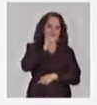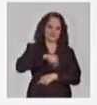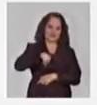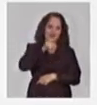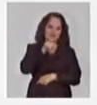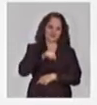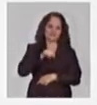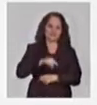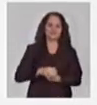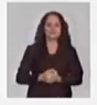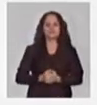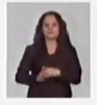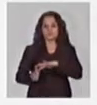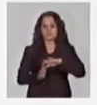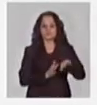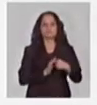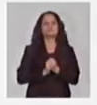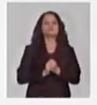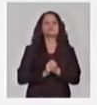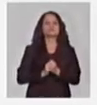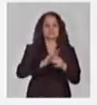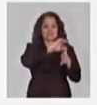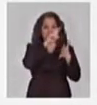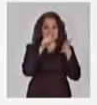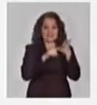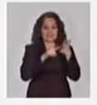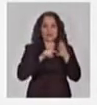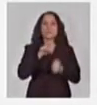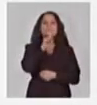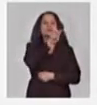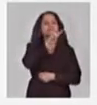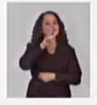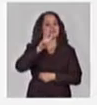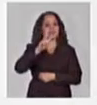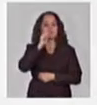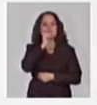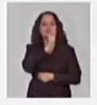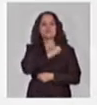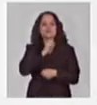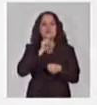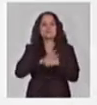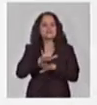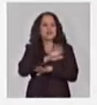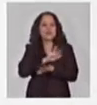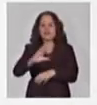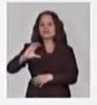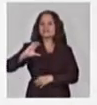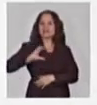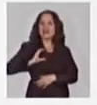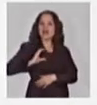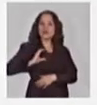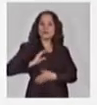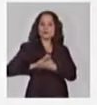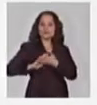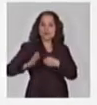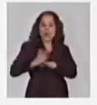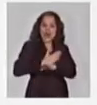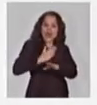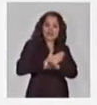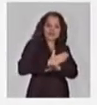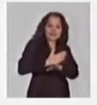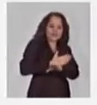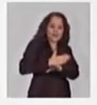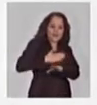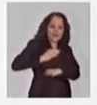El 23 de diciembre inicia el pago del anticipo salarial. Porque ¿qué es lo que ocurre? Históricamente, la